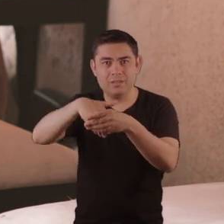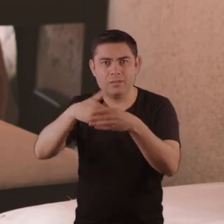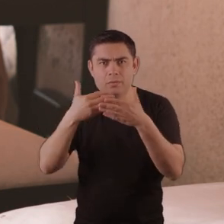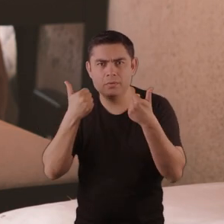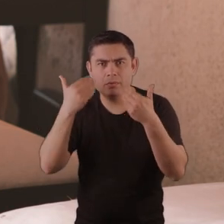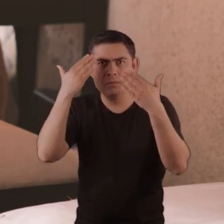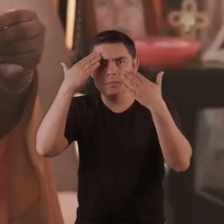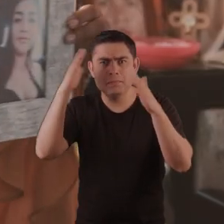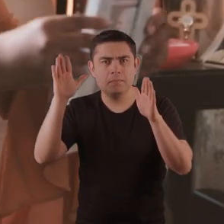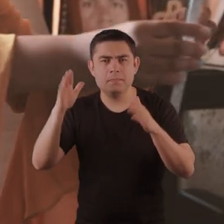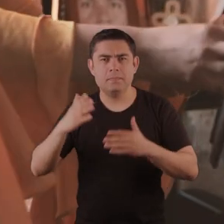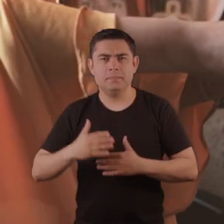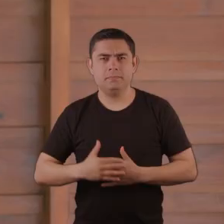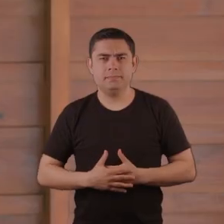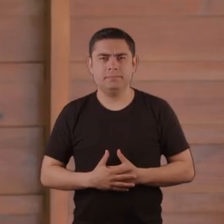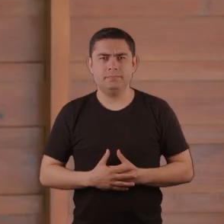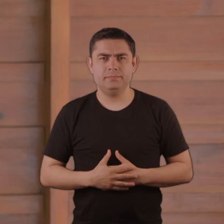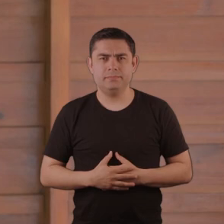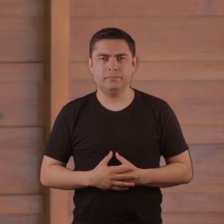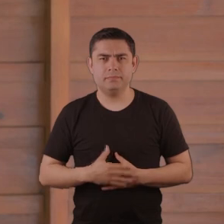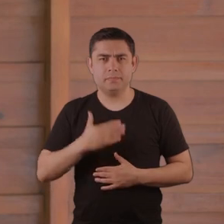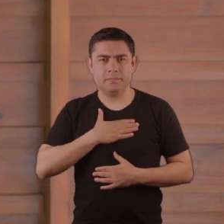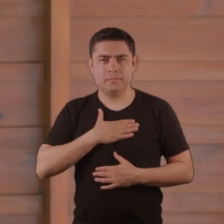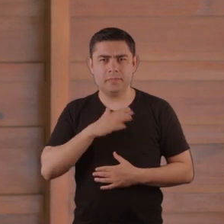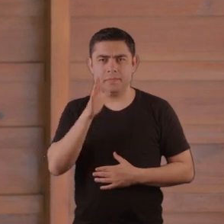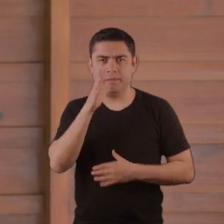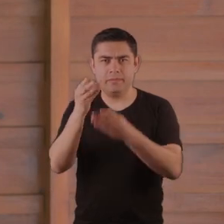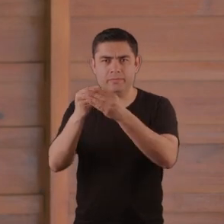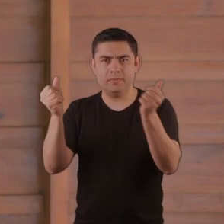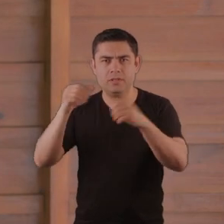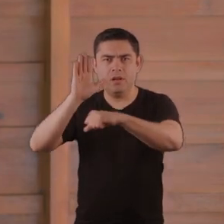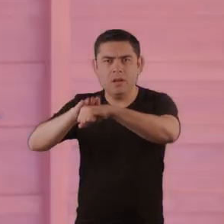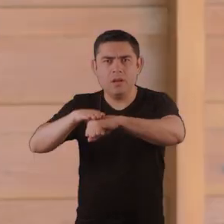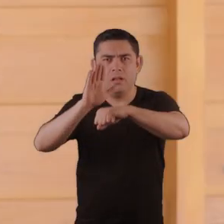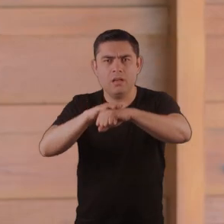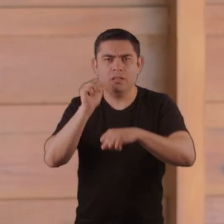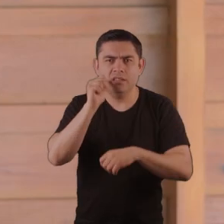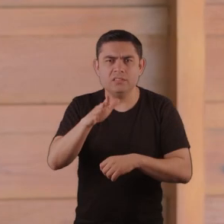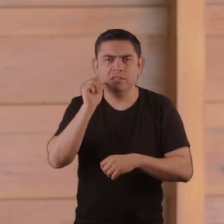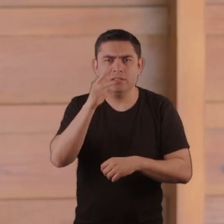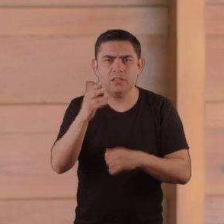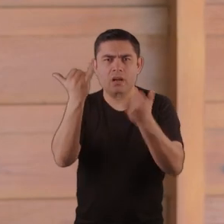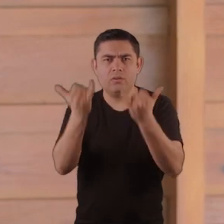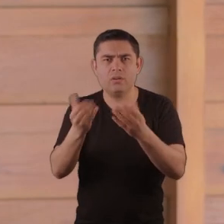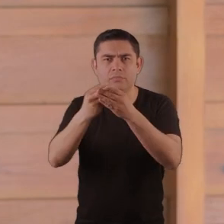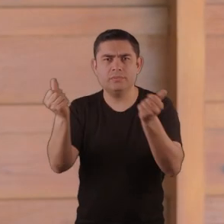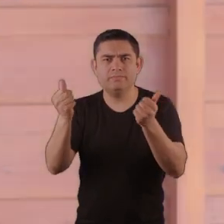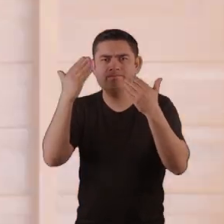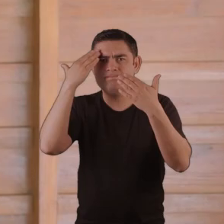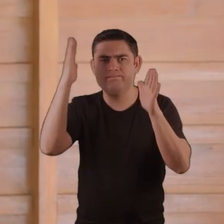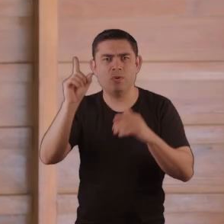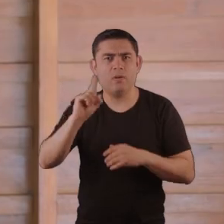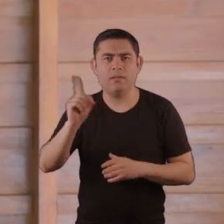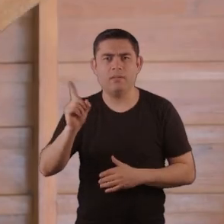muchacho ni de la amiga. Y yo seguí insistiendo tres días después y desde ese día no sé